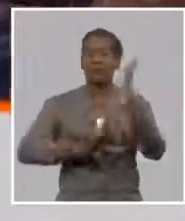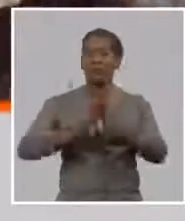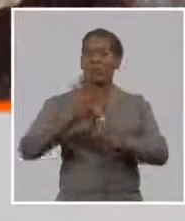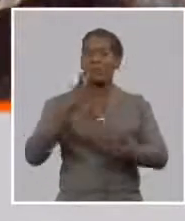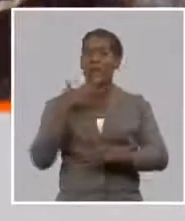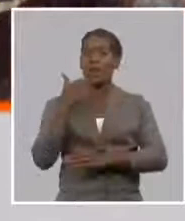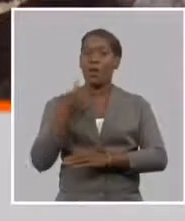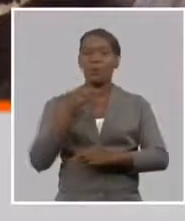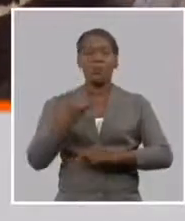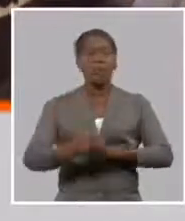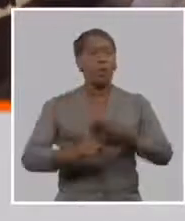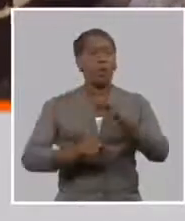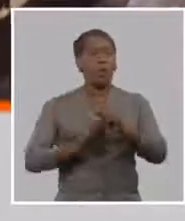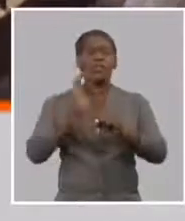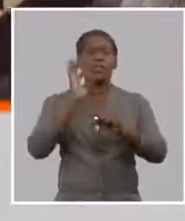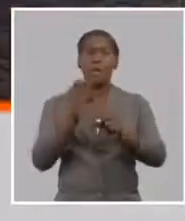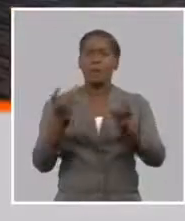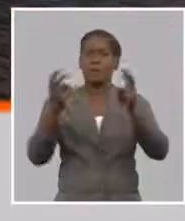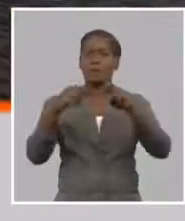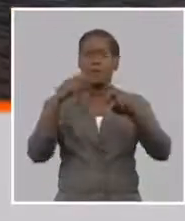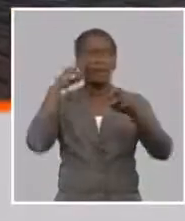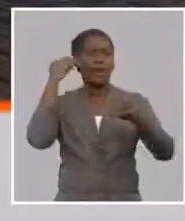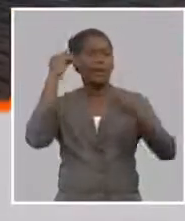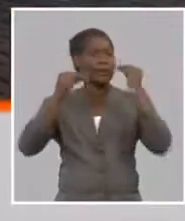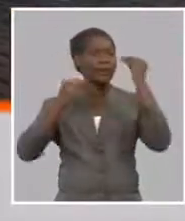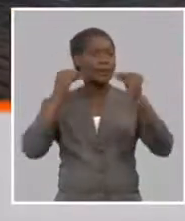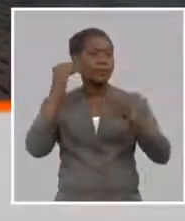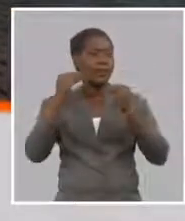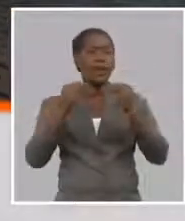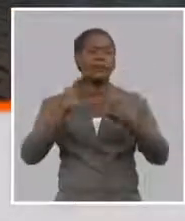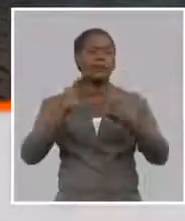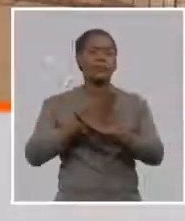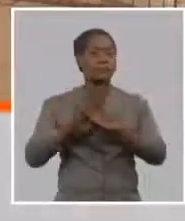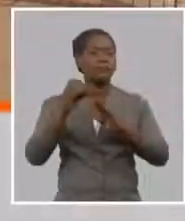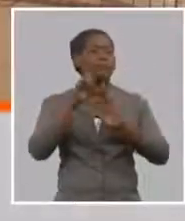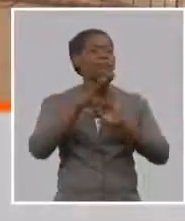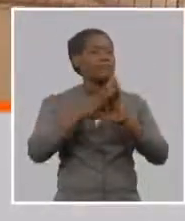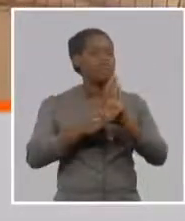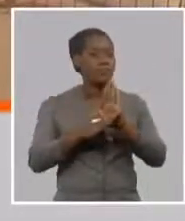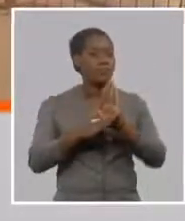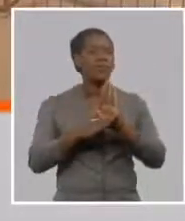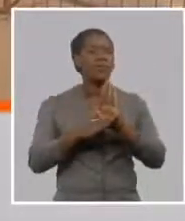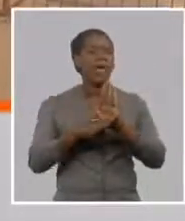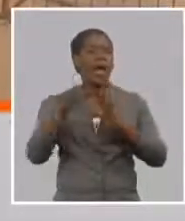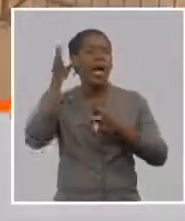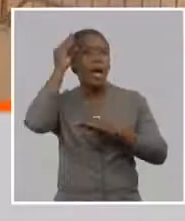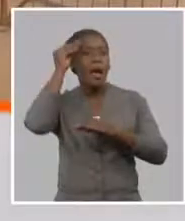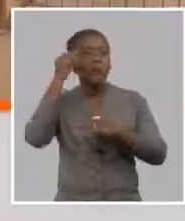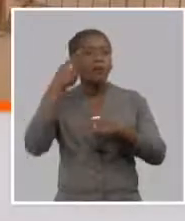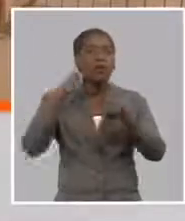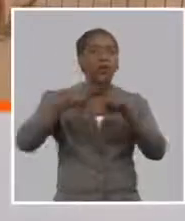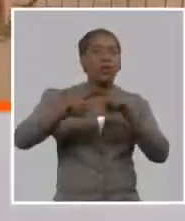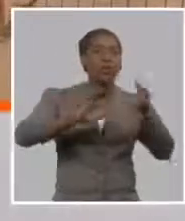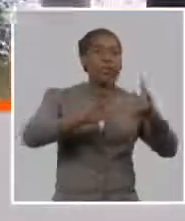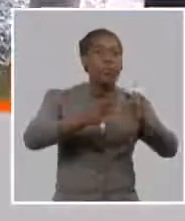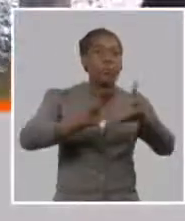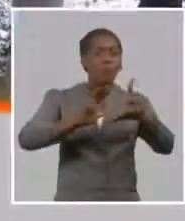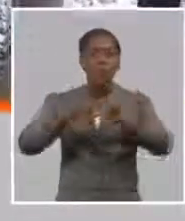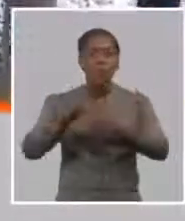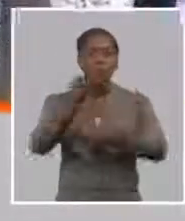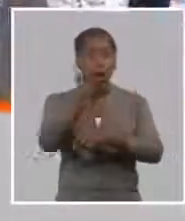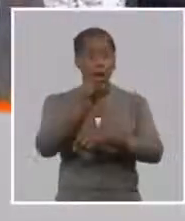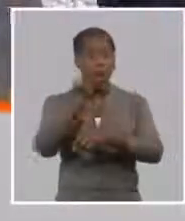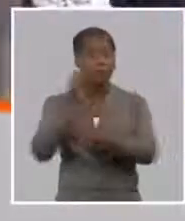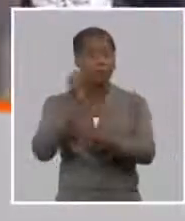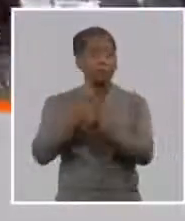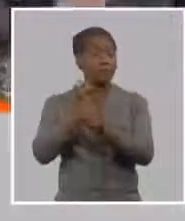los días y las semanas y las capacitaciones vamos a irnos nutriendo también de nuevos elementos de nuevas inquietudes de los productores y eso lo vamos a ir incorporando porque